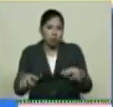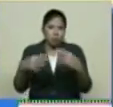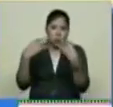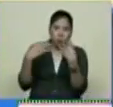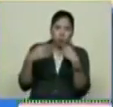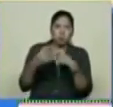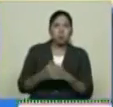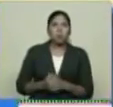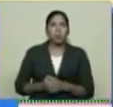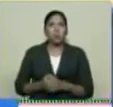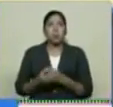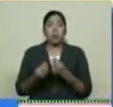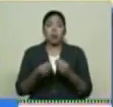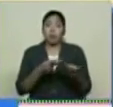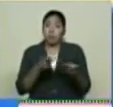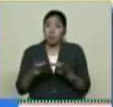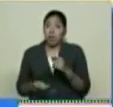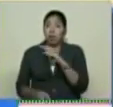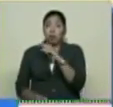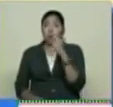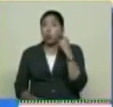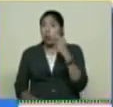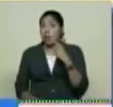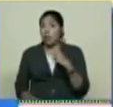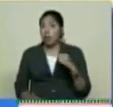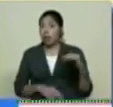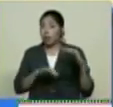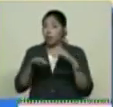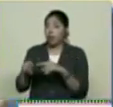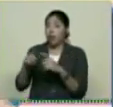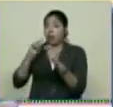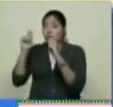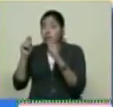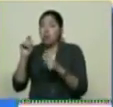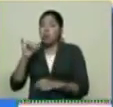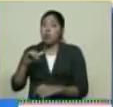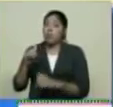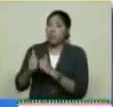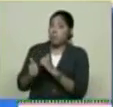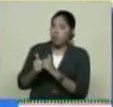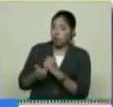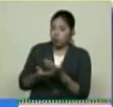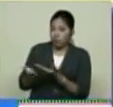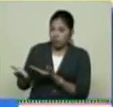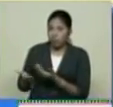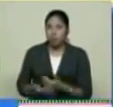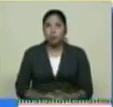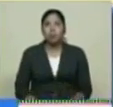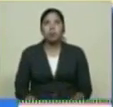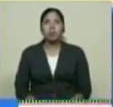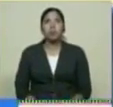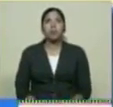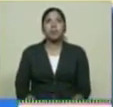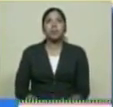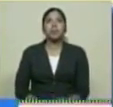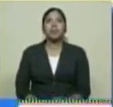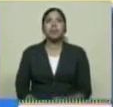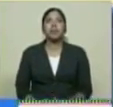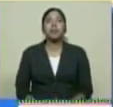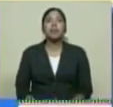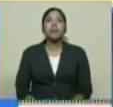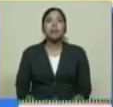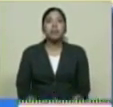supuesto A acercarse a la azulita A la práctica deportiva A la práctica turística A esta hermosa población Venezolana Conocida como El Balcón de los Andes Bueno fíjese